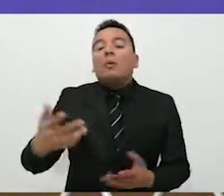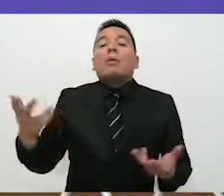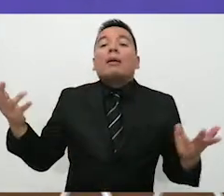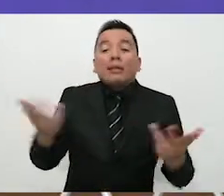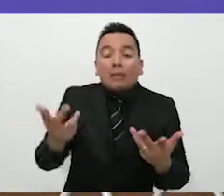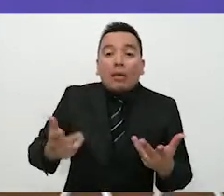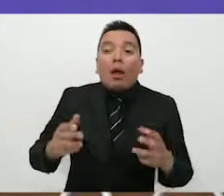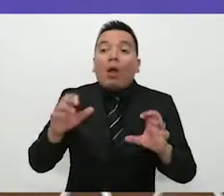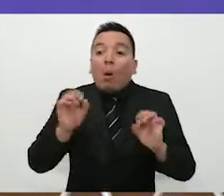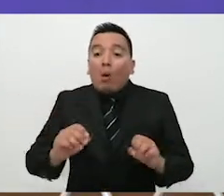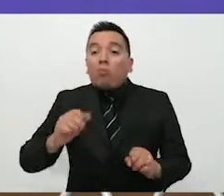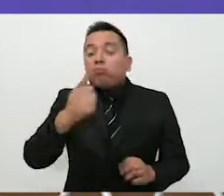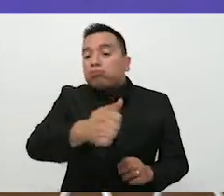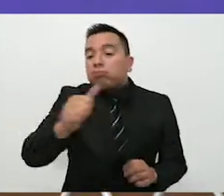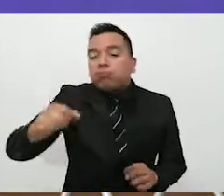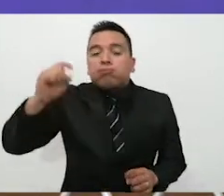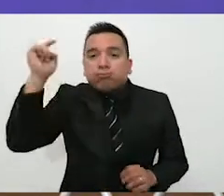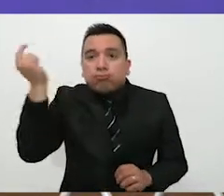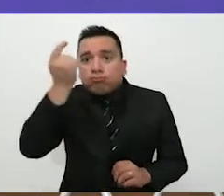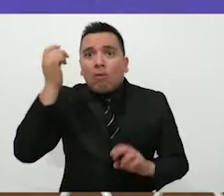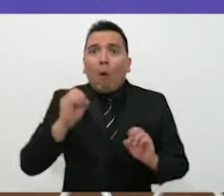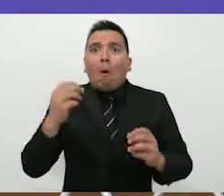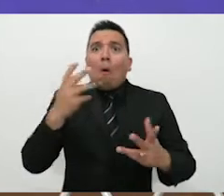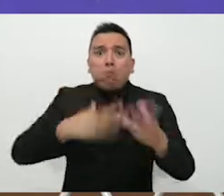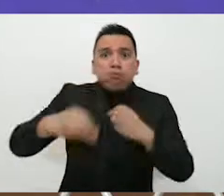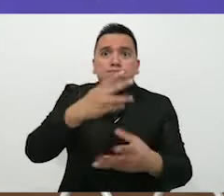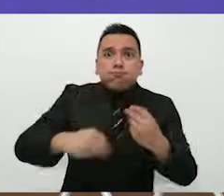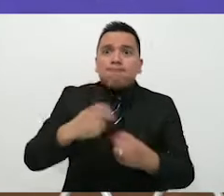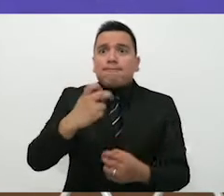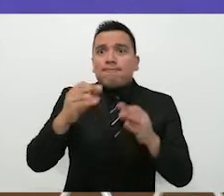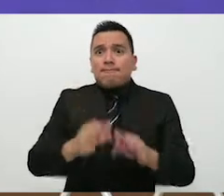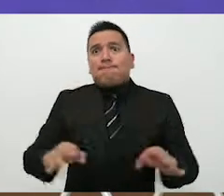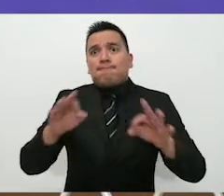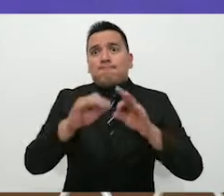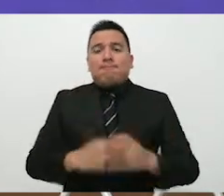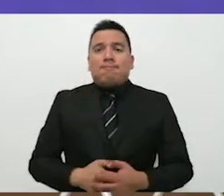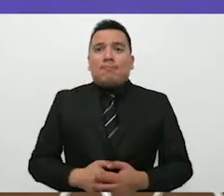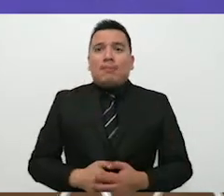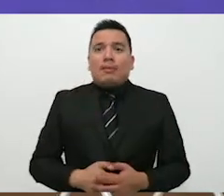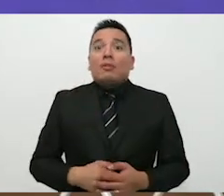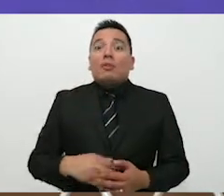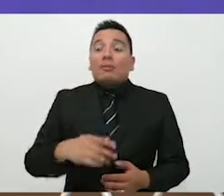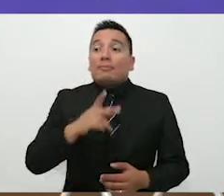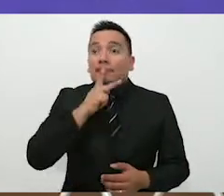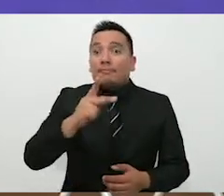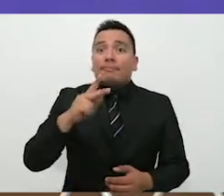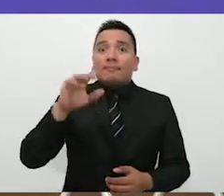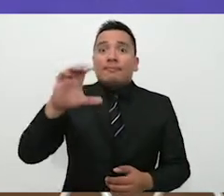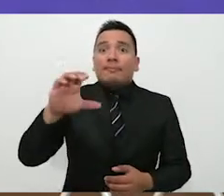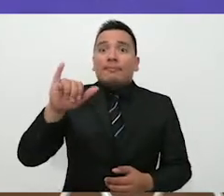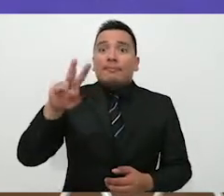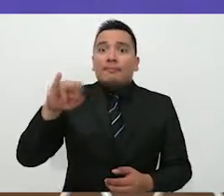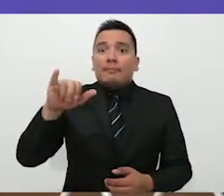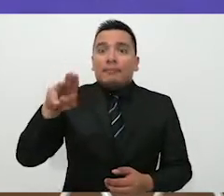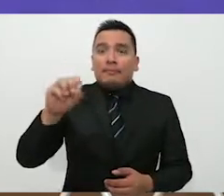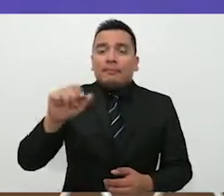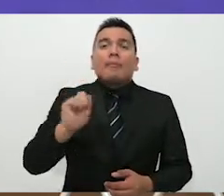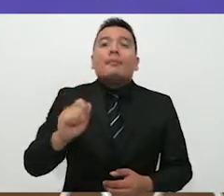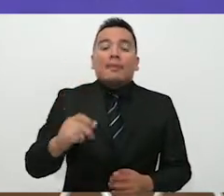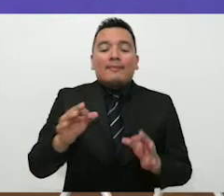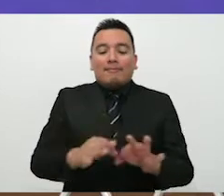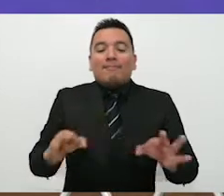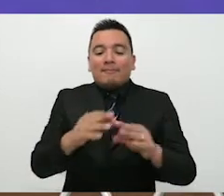hacer y saber convivir. La educación cívica entra precisamente en esta última dimensión, en la de saber convivir, poder